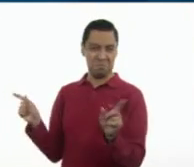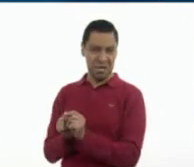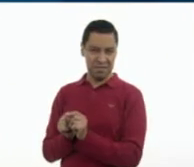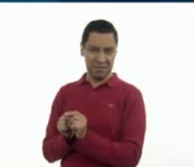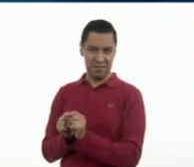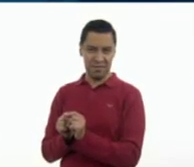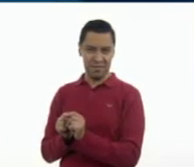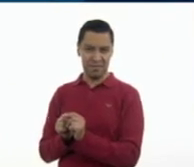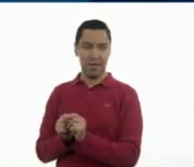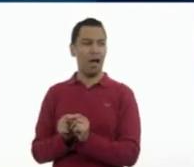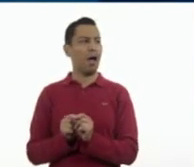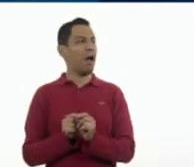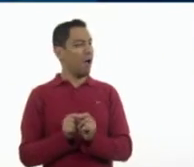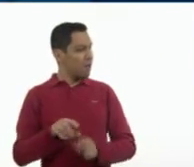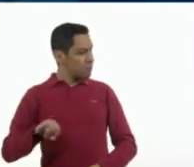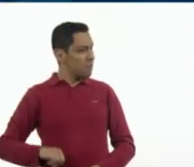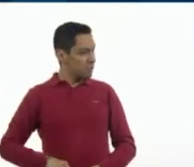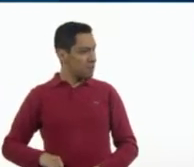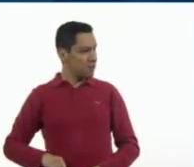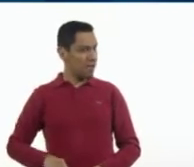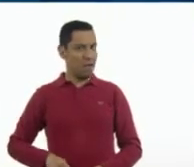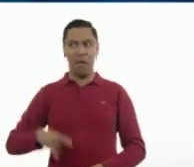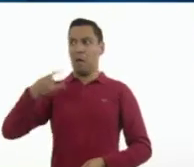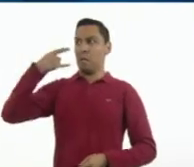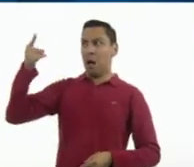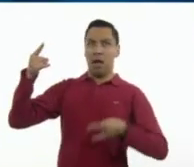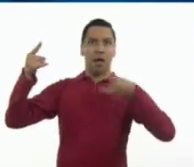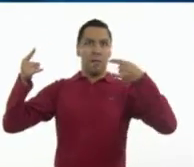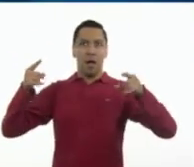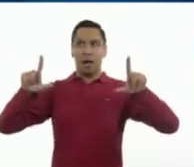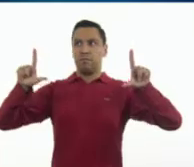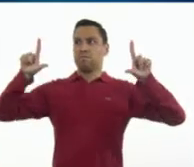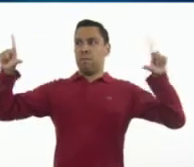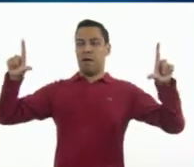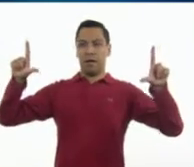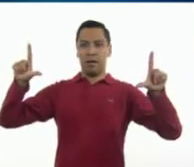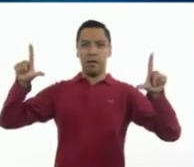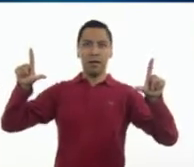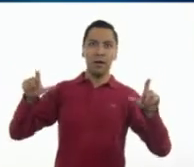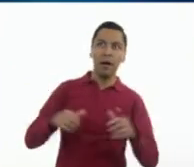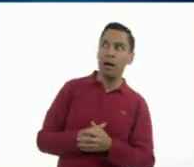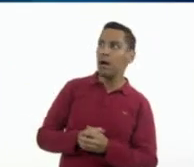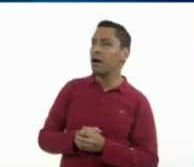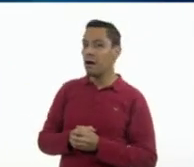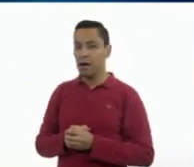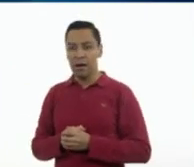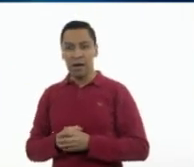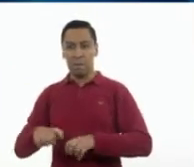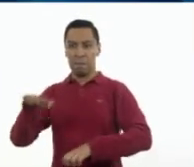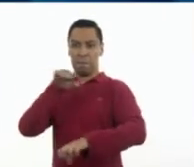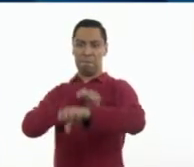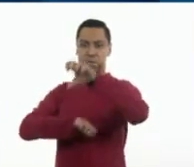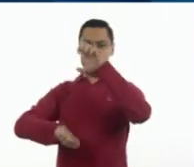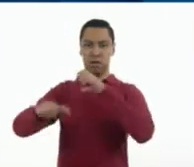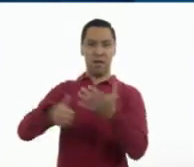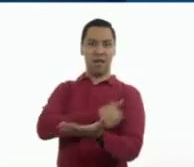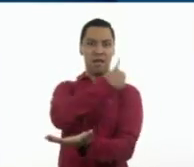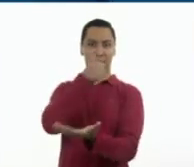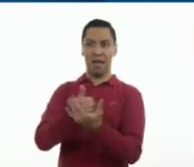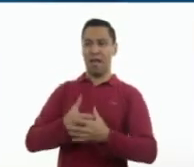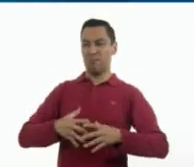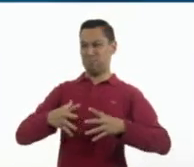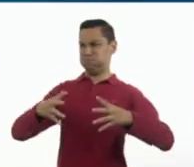eso que no es un anuncio como los demás, ¿no? O sea, de las grandes empresas que luego vemos por acá, por la ciudad. Por cierto, eso que